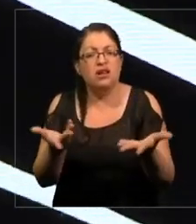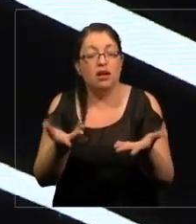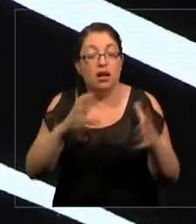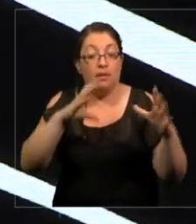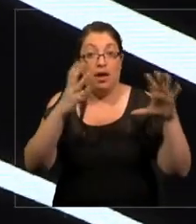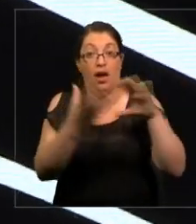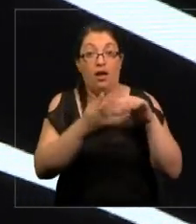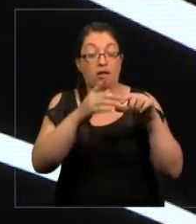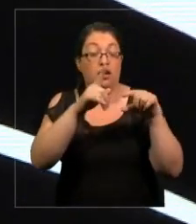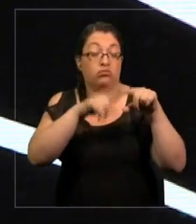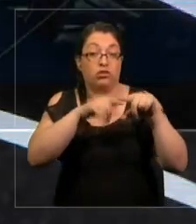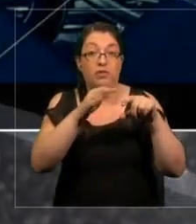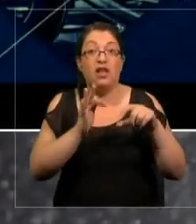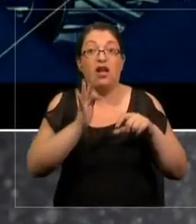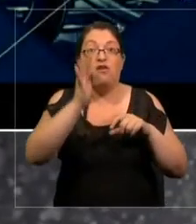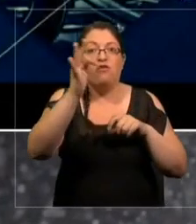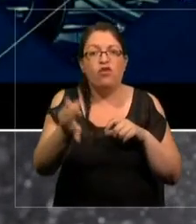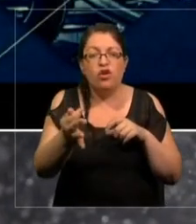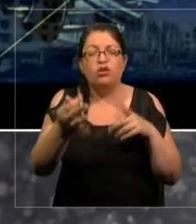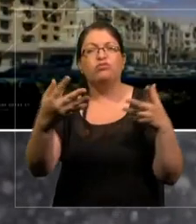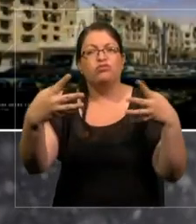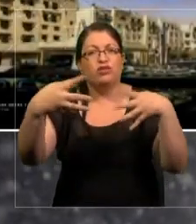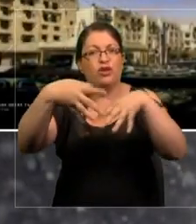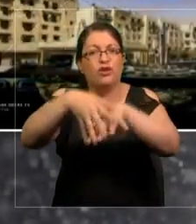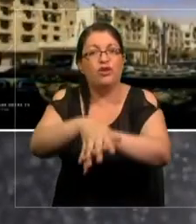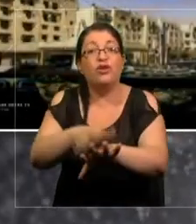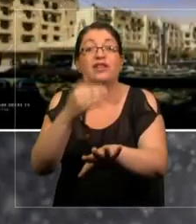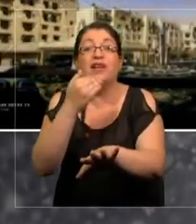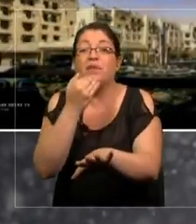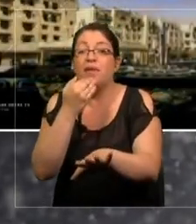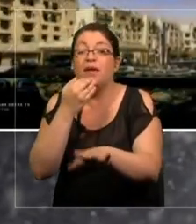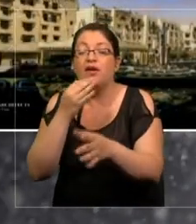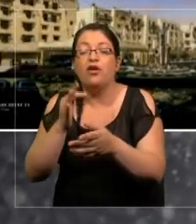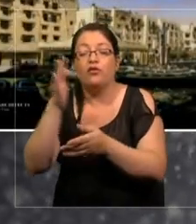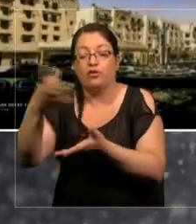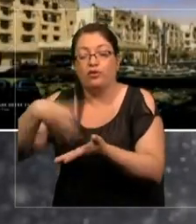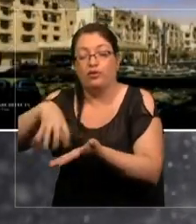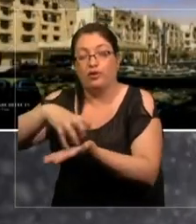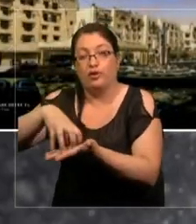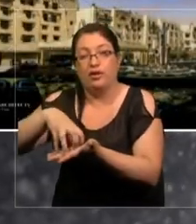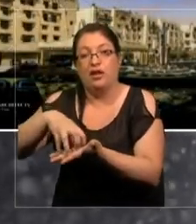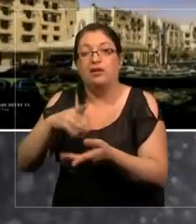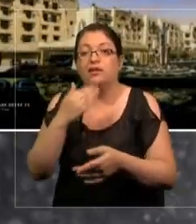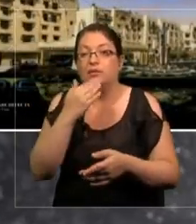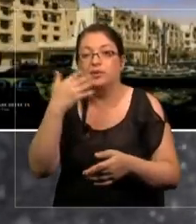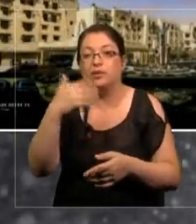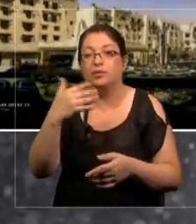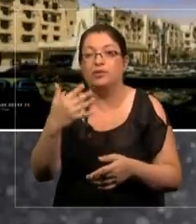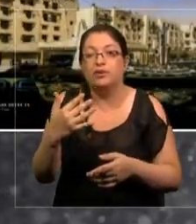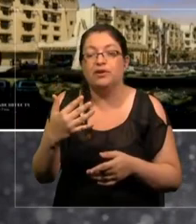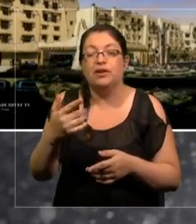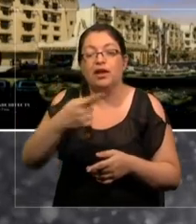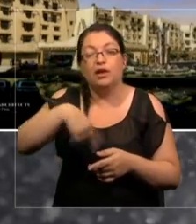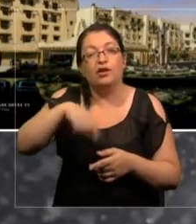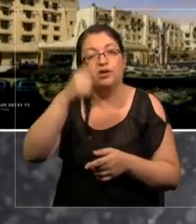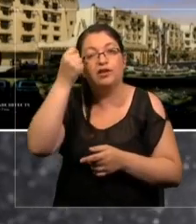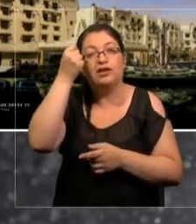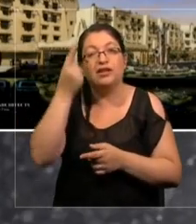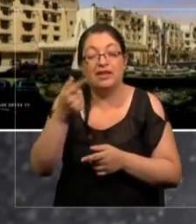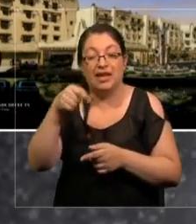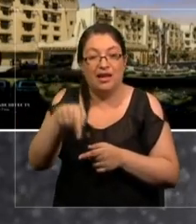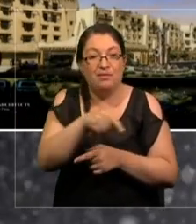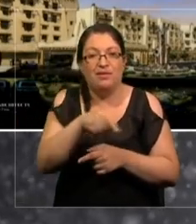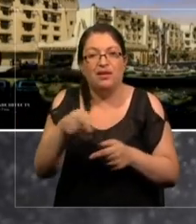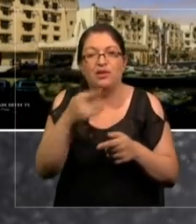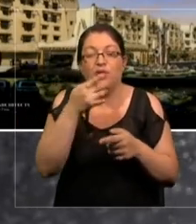está entretejido con el futuro de nuestras ciudades. Y es importante que entendamos esto porque